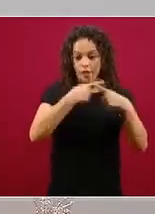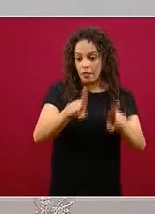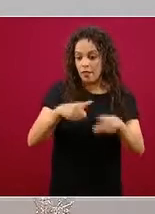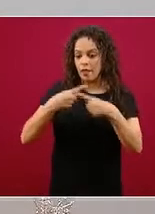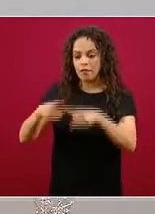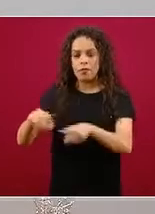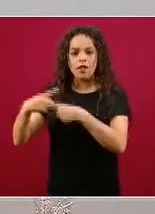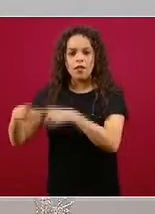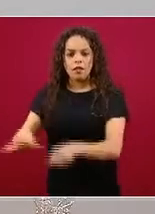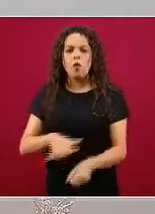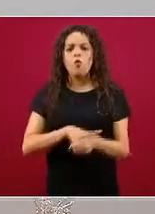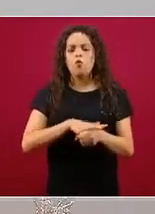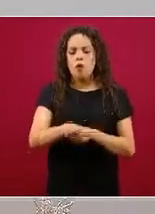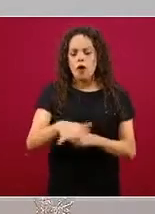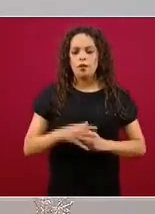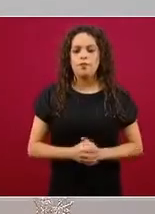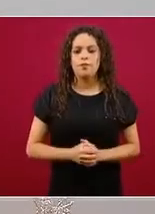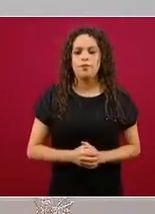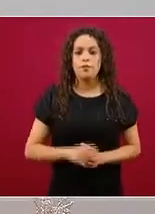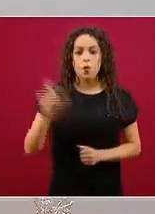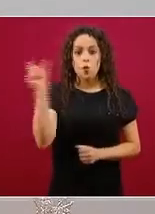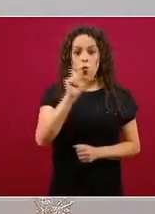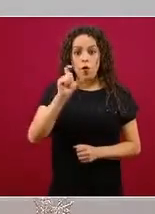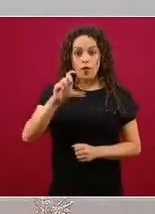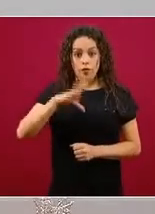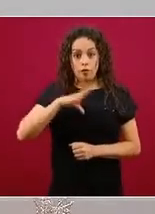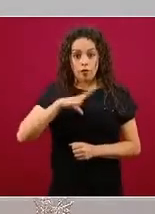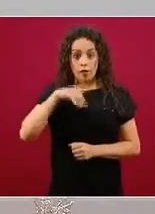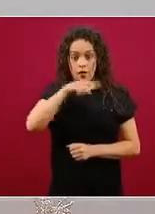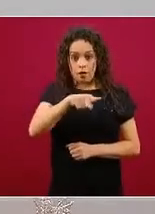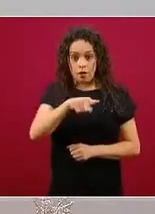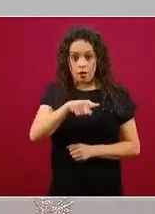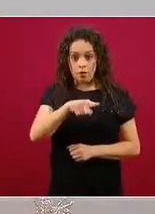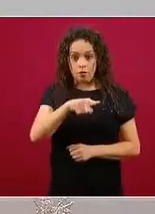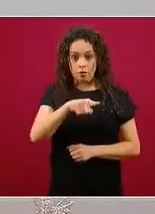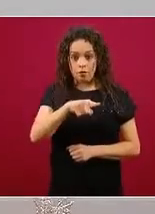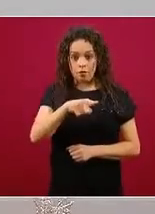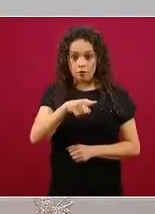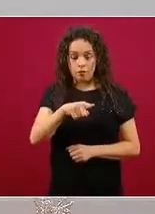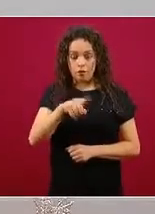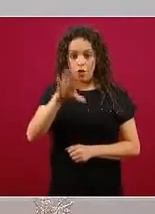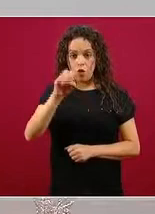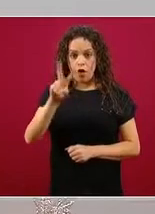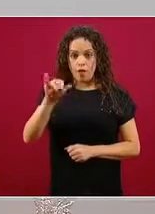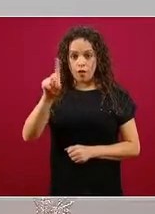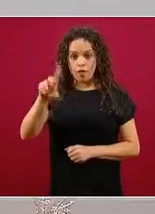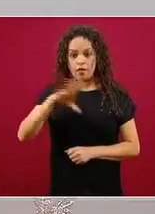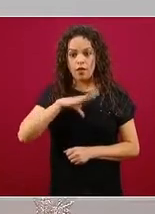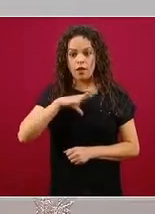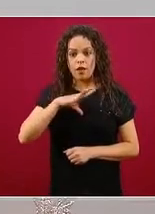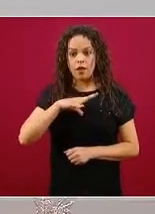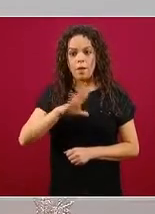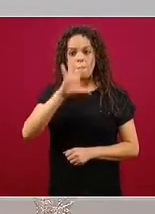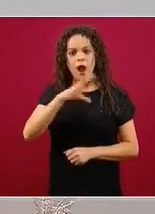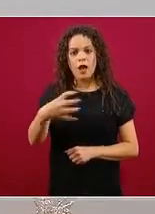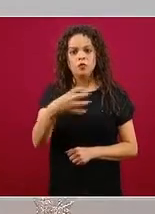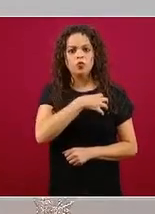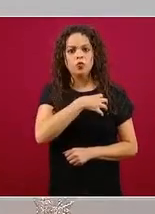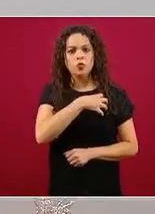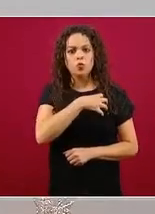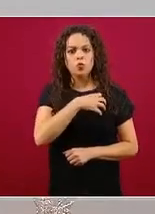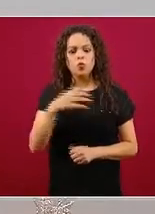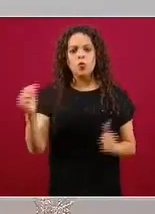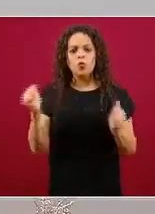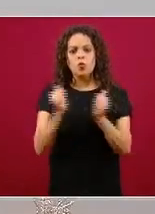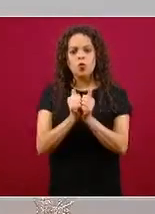tienen forma de un escudo con una coronita como la del coronavirus.